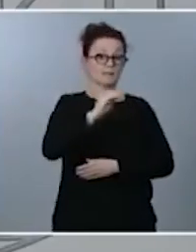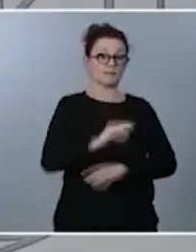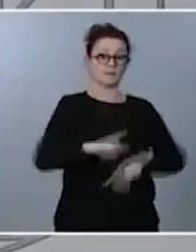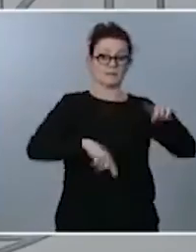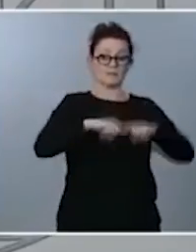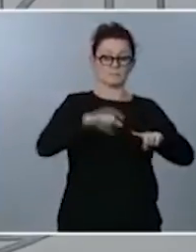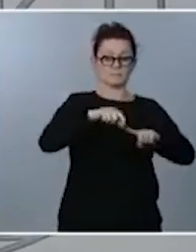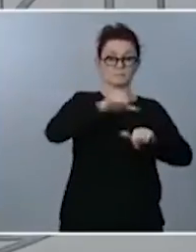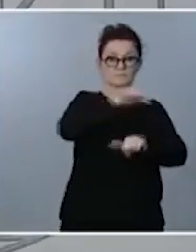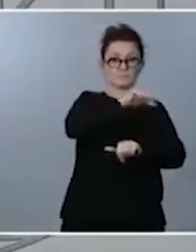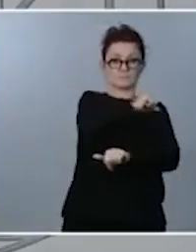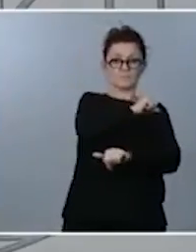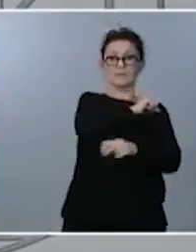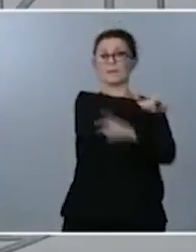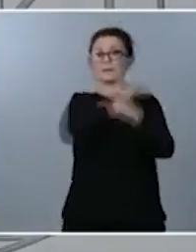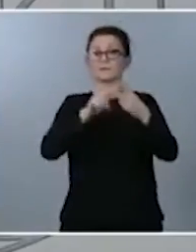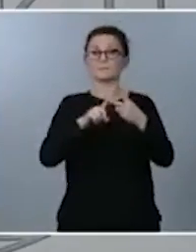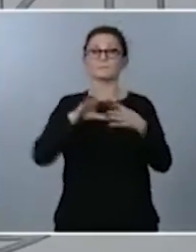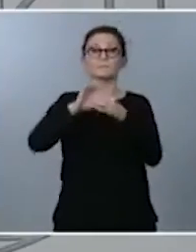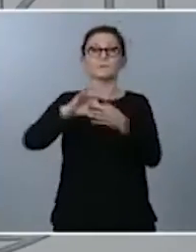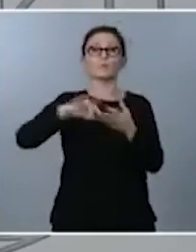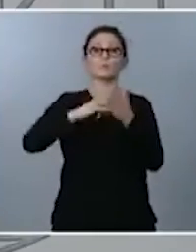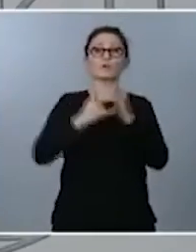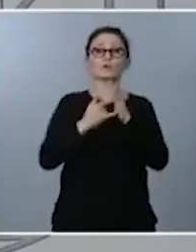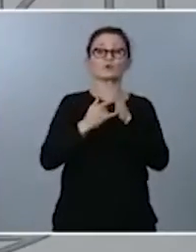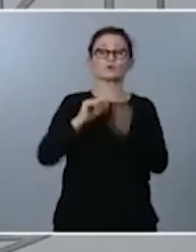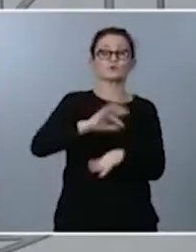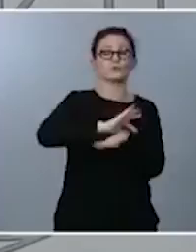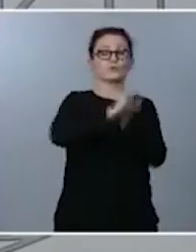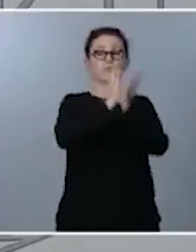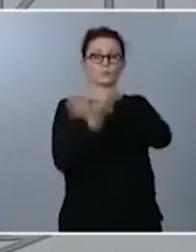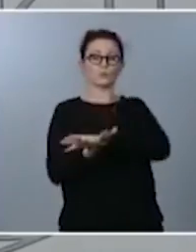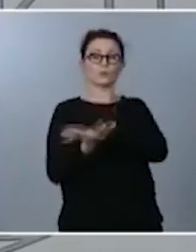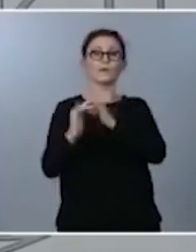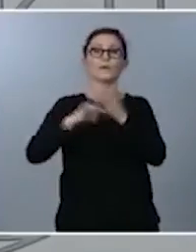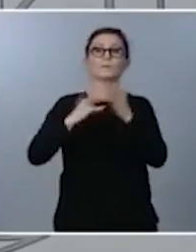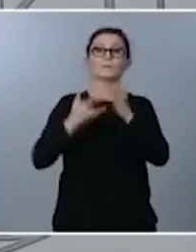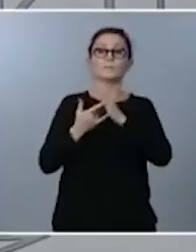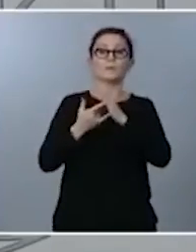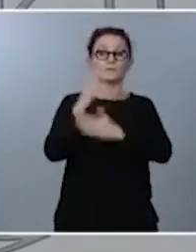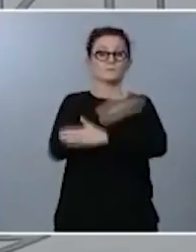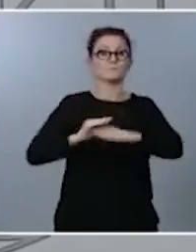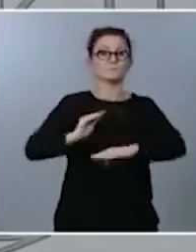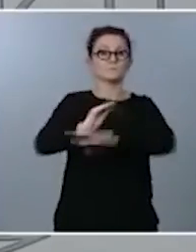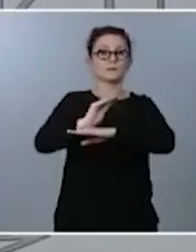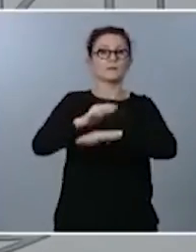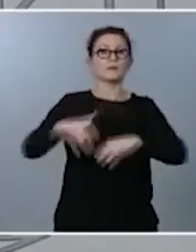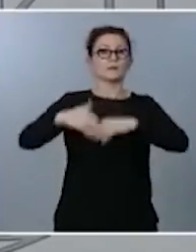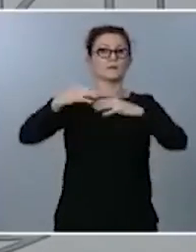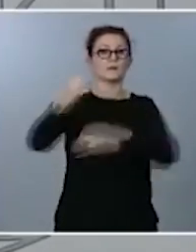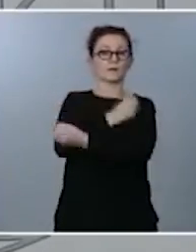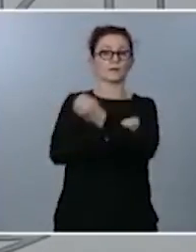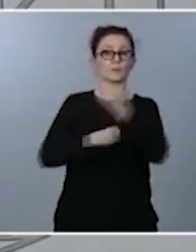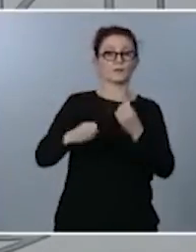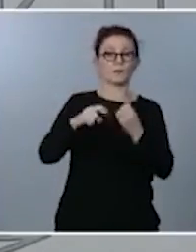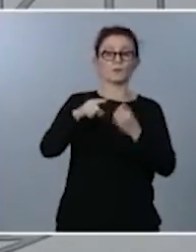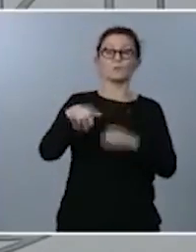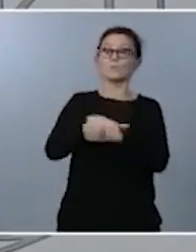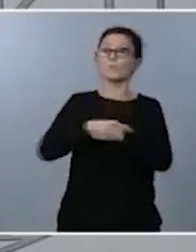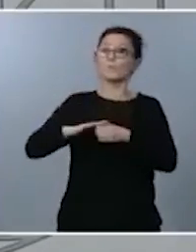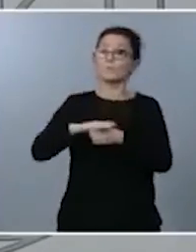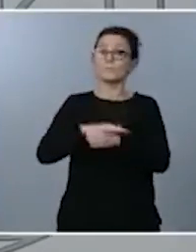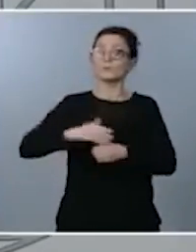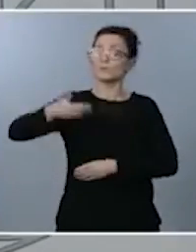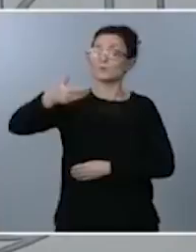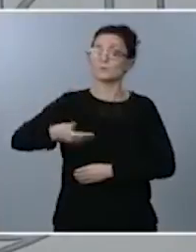tiene que ver con los proyectos transformadores que aporta el plan de recuperación cara a un ámbito imprescindible para nuestro país